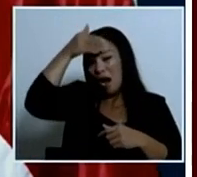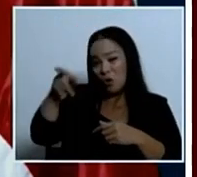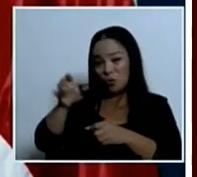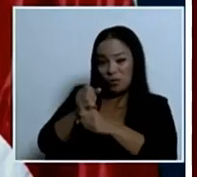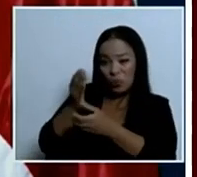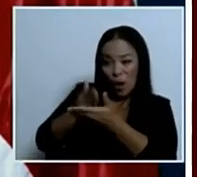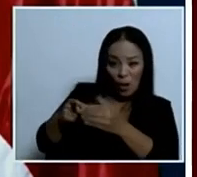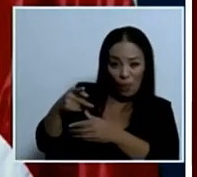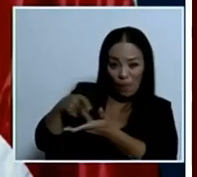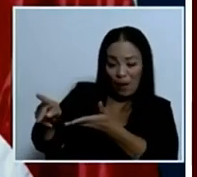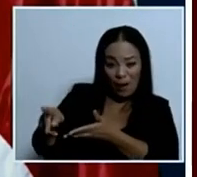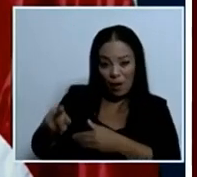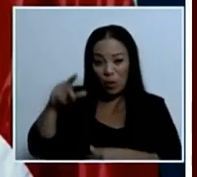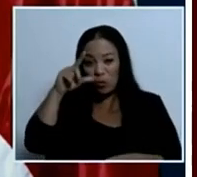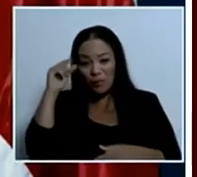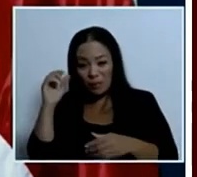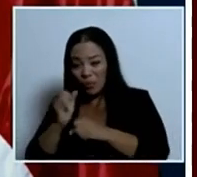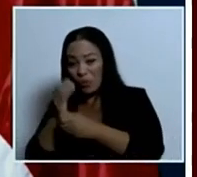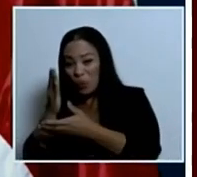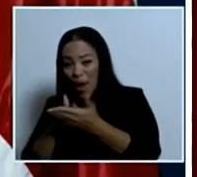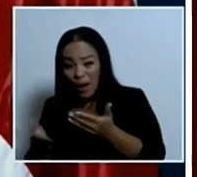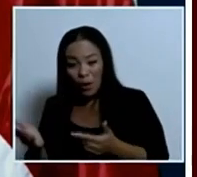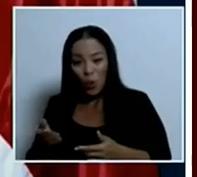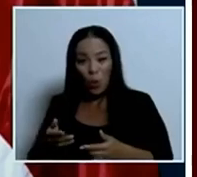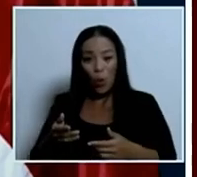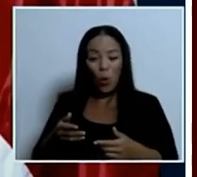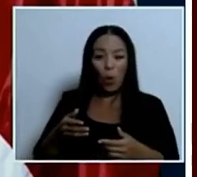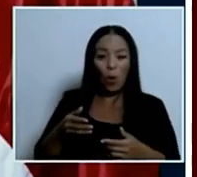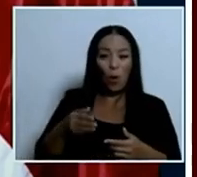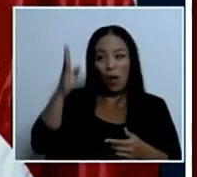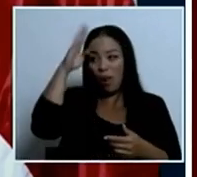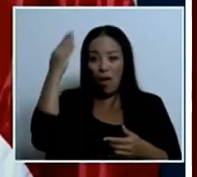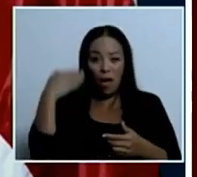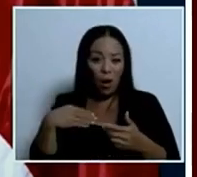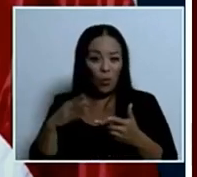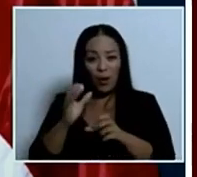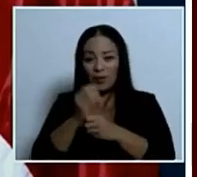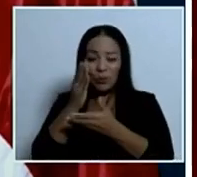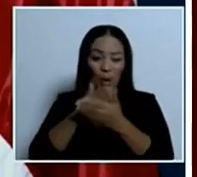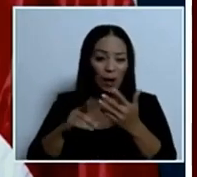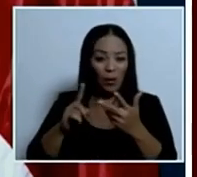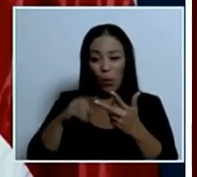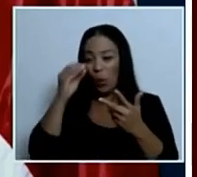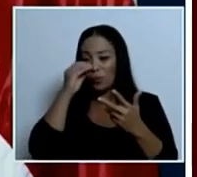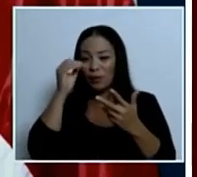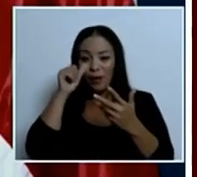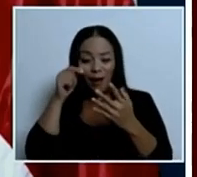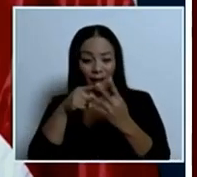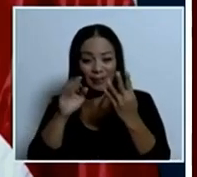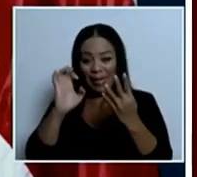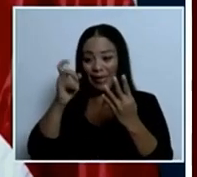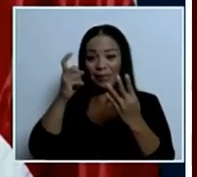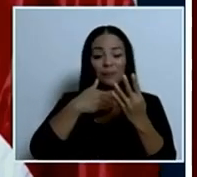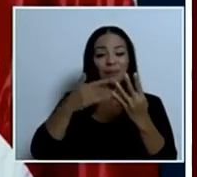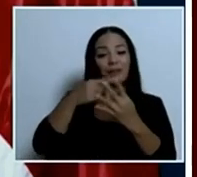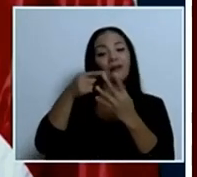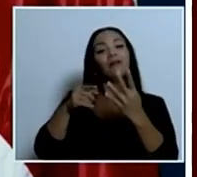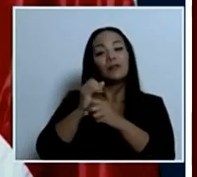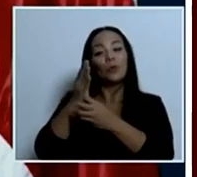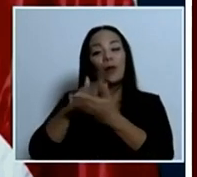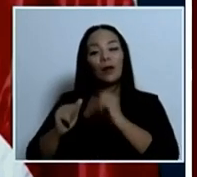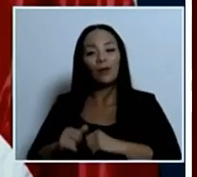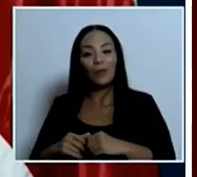Luis Guillermo Solís doña Laura Chinchilla don Oscar Arias ok bueno en algún momento hay que ponerle el cascabel al gato